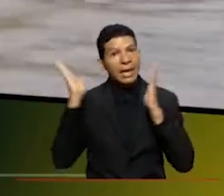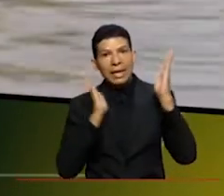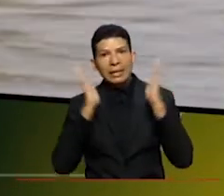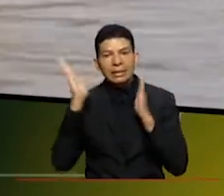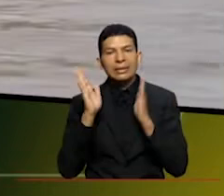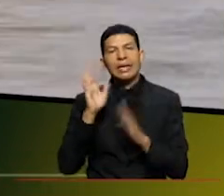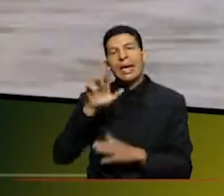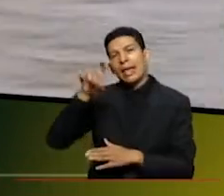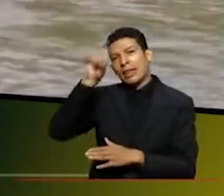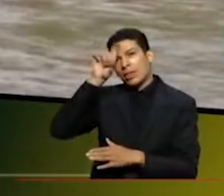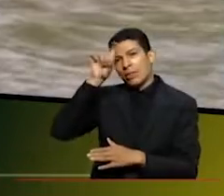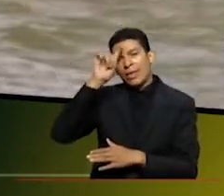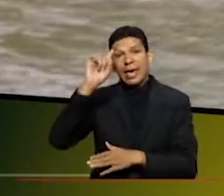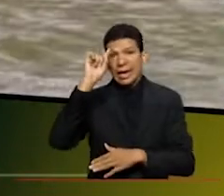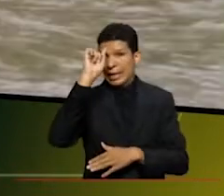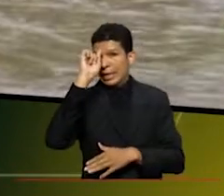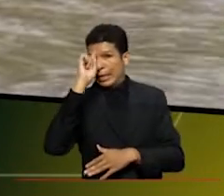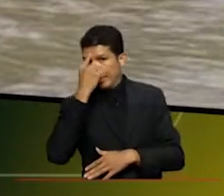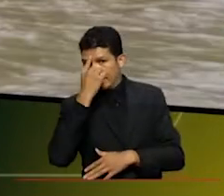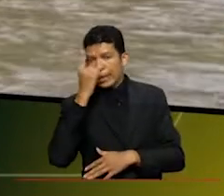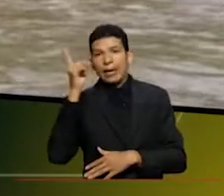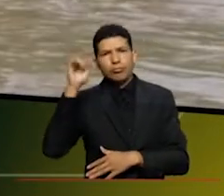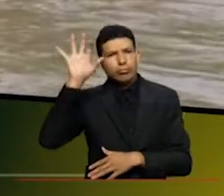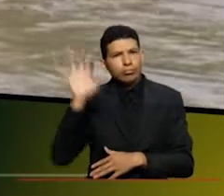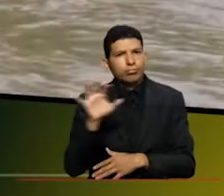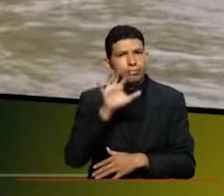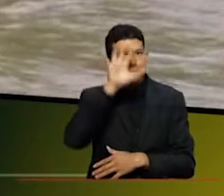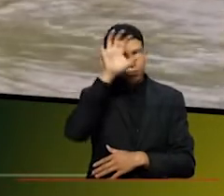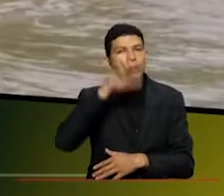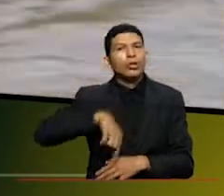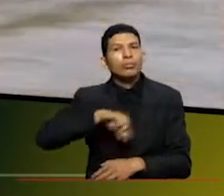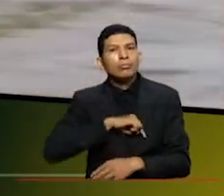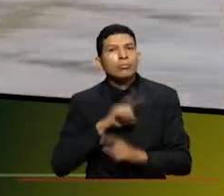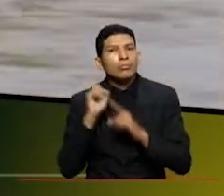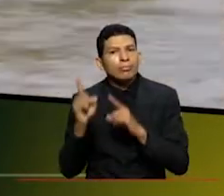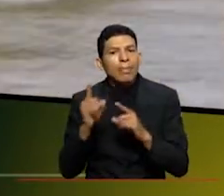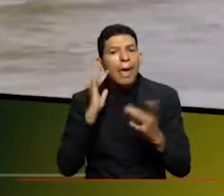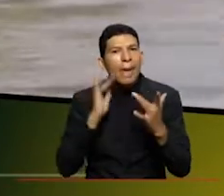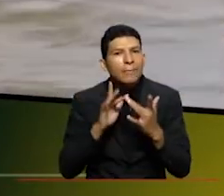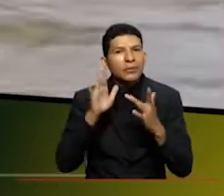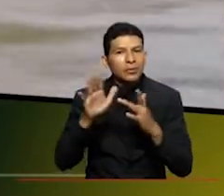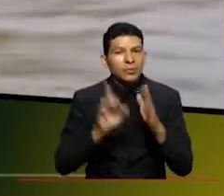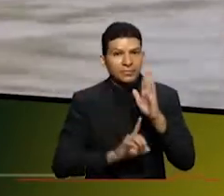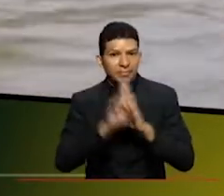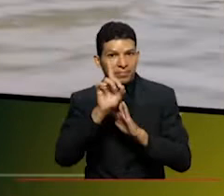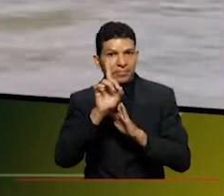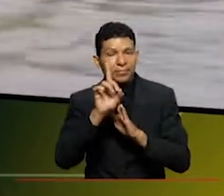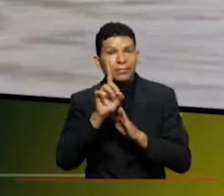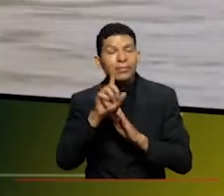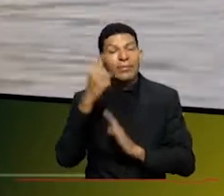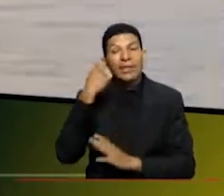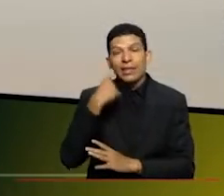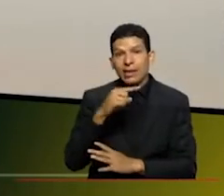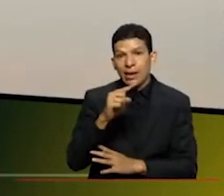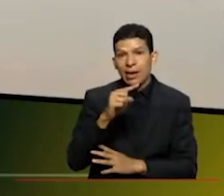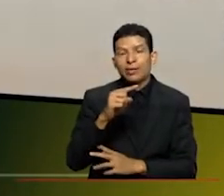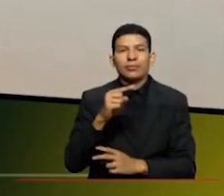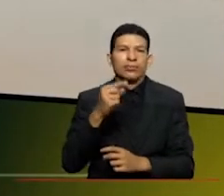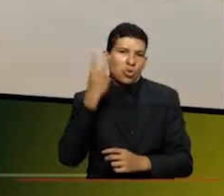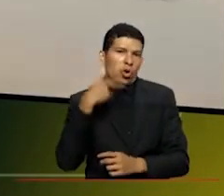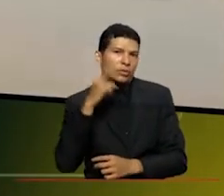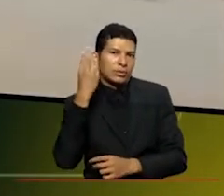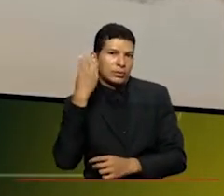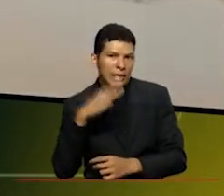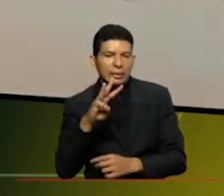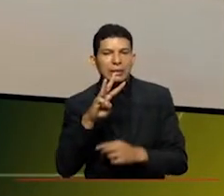donde ellos traen experiencias que han tenido en sus países frente a este tipo de desarrollos y el día dos y tres del